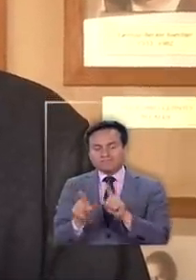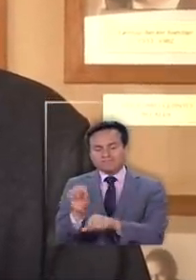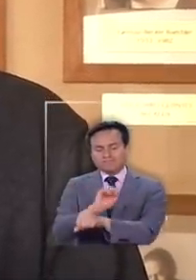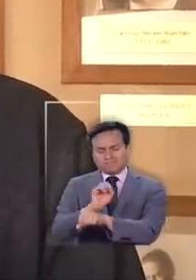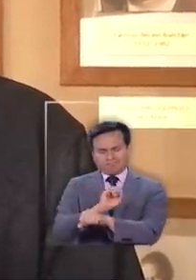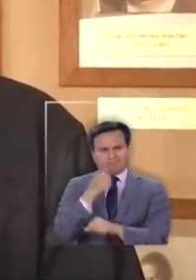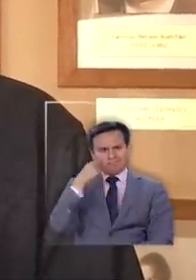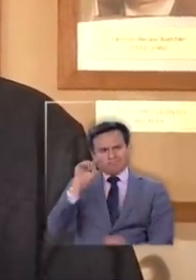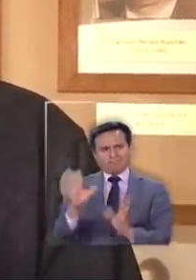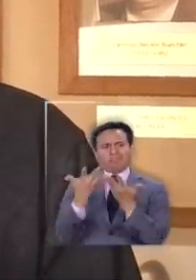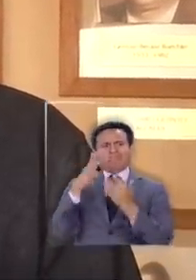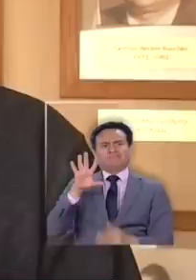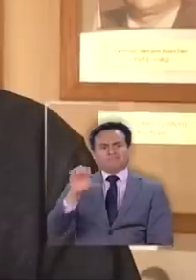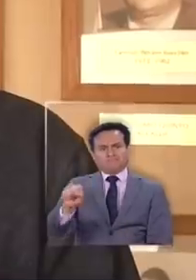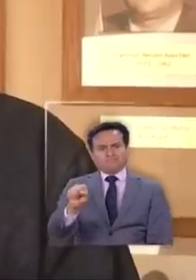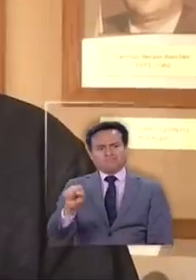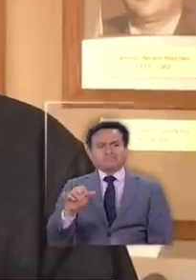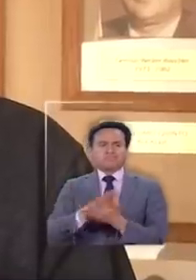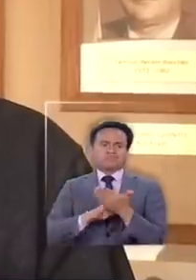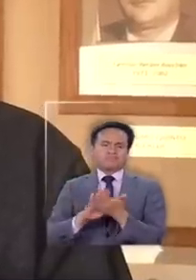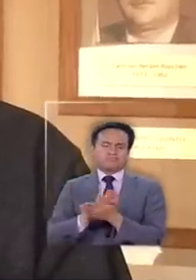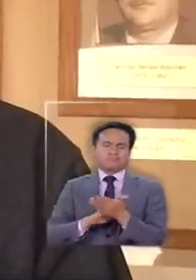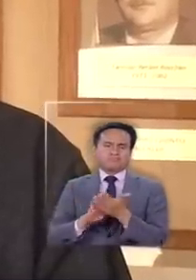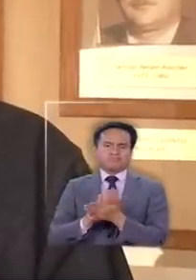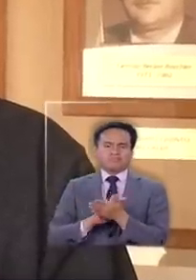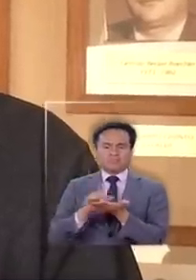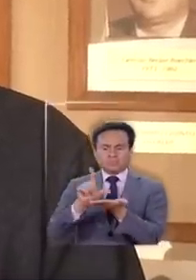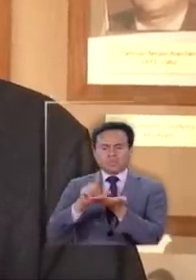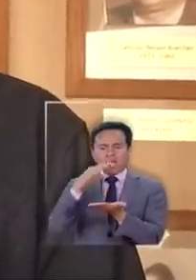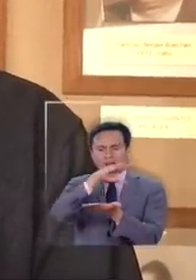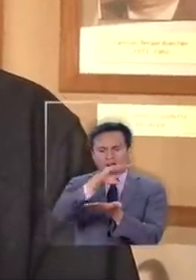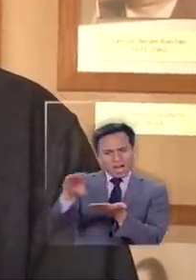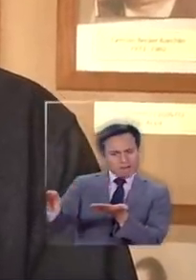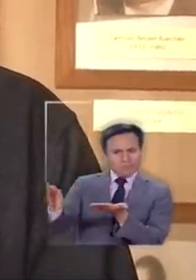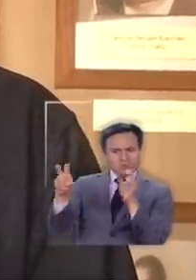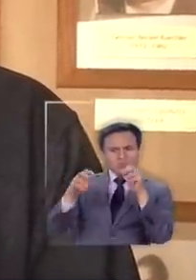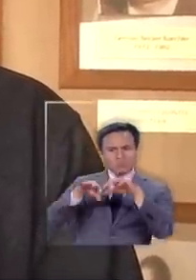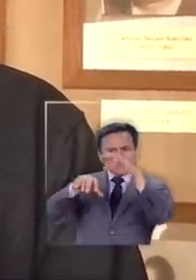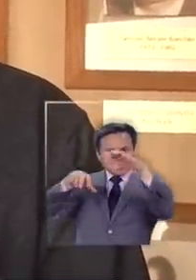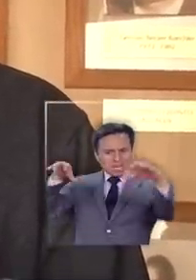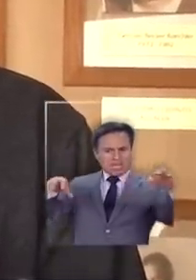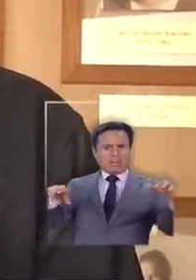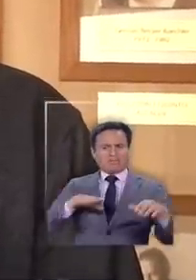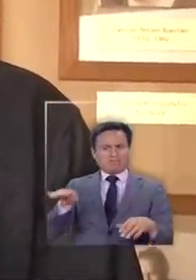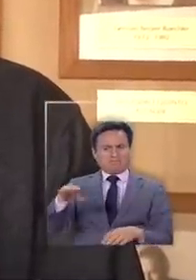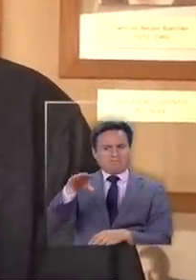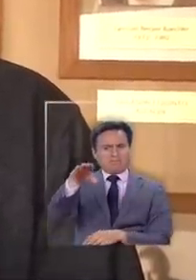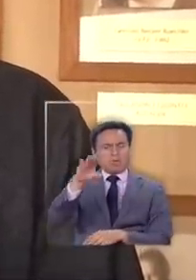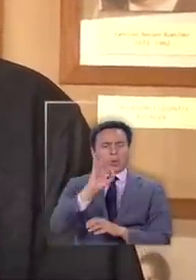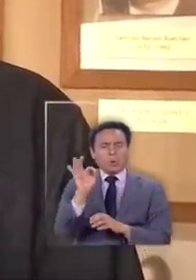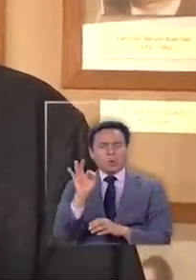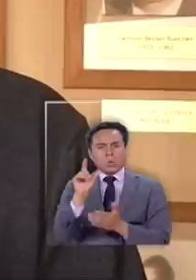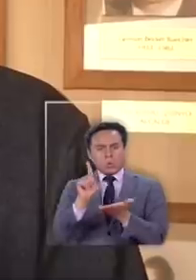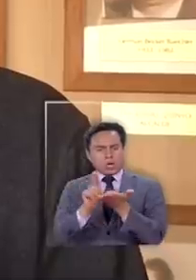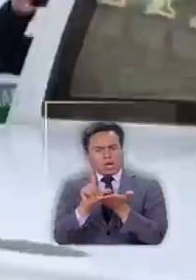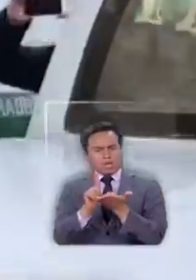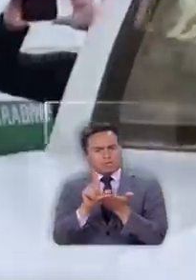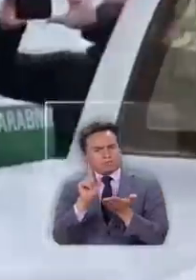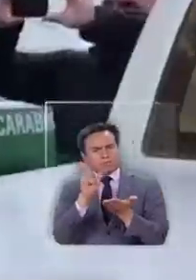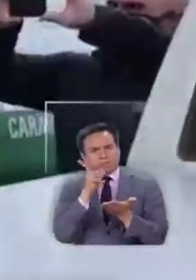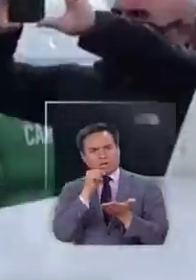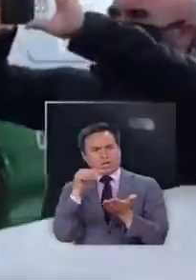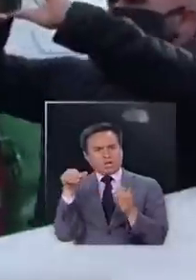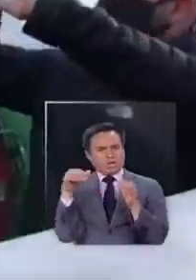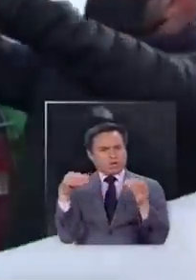que se han sorprendido andando en el área rural sobre un cerro pasando por lugares donde no hay